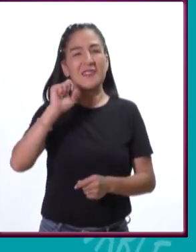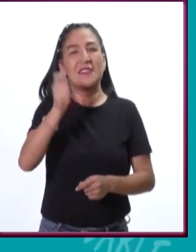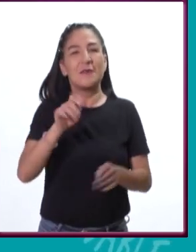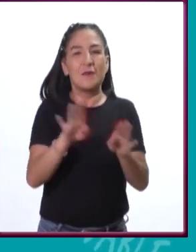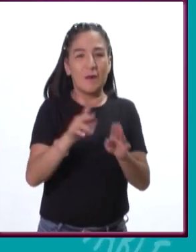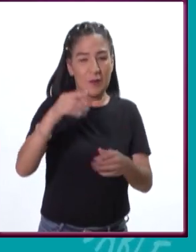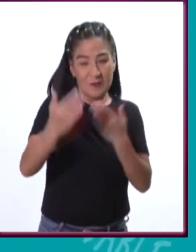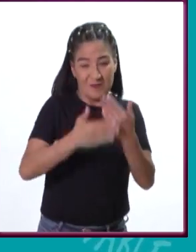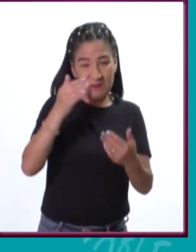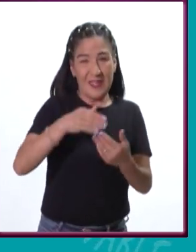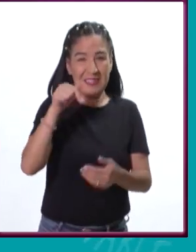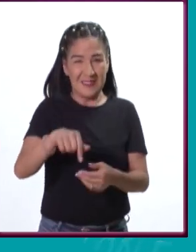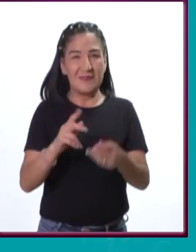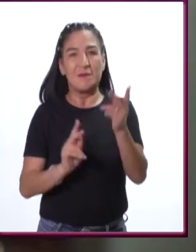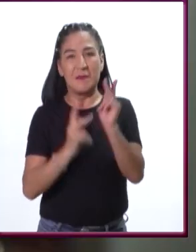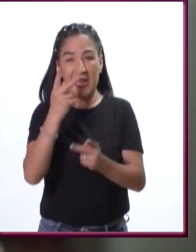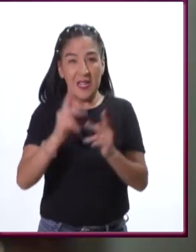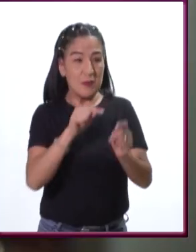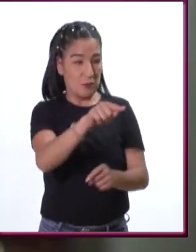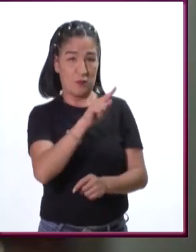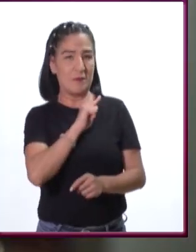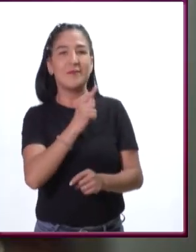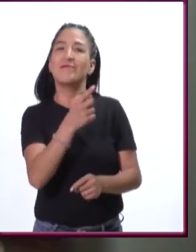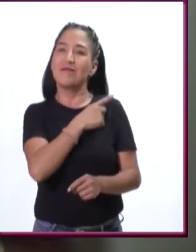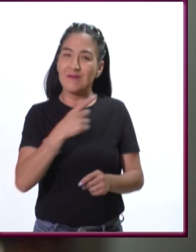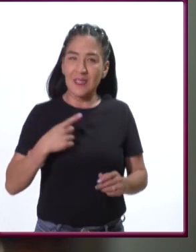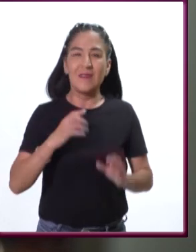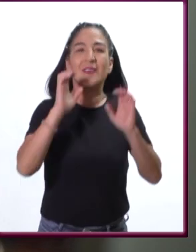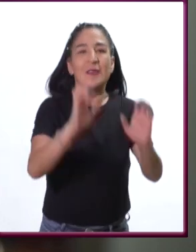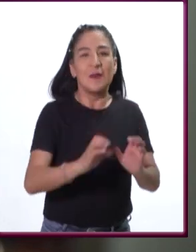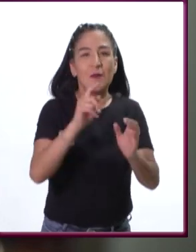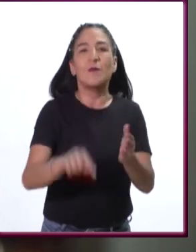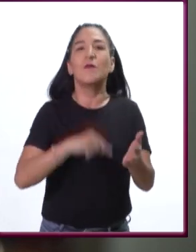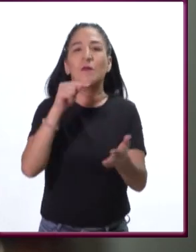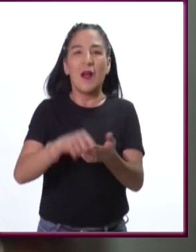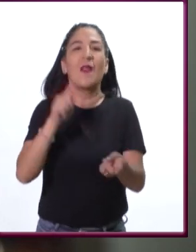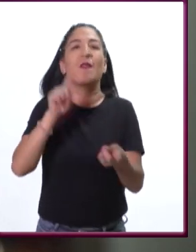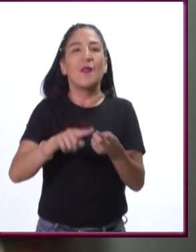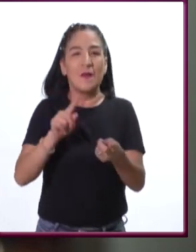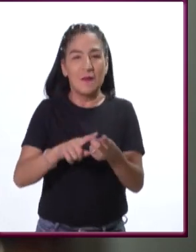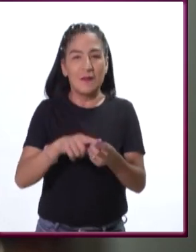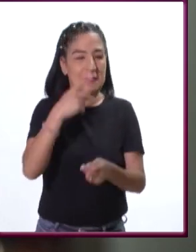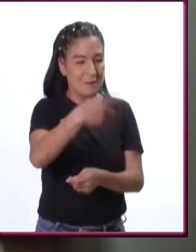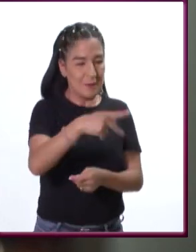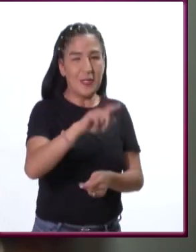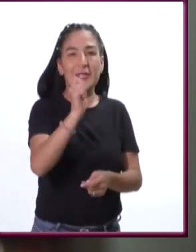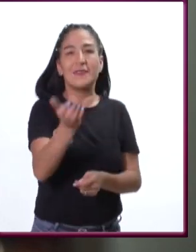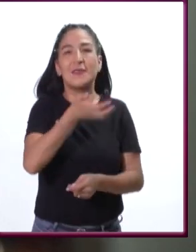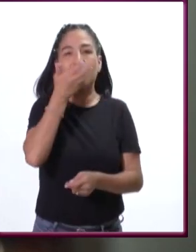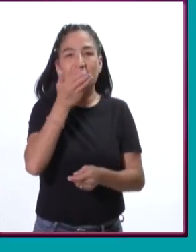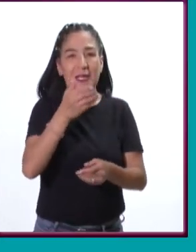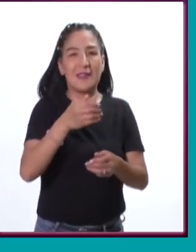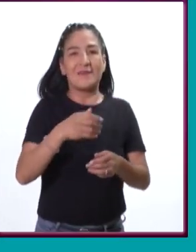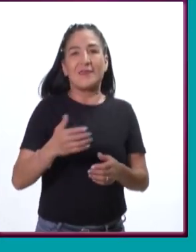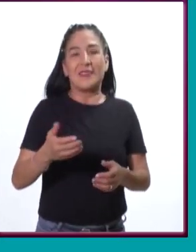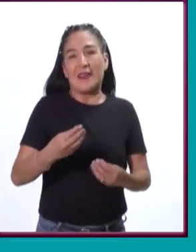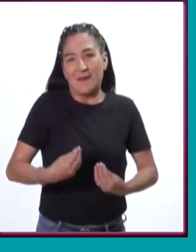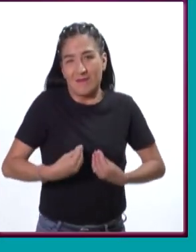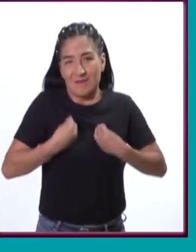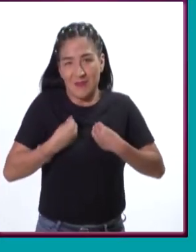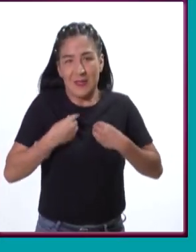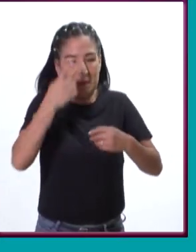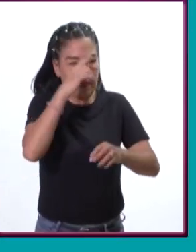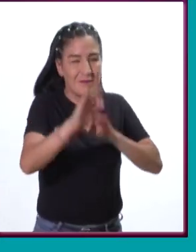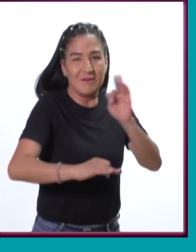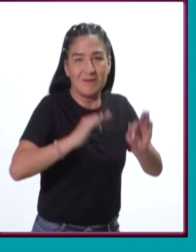ambientes que tenemos en México. ¿Qué se está haciendo para su conservación? ¿Es suficiente? Bueno, las especies endémicas